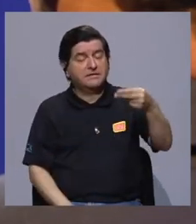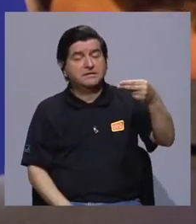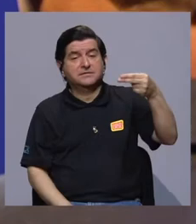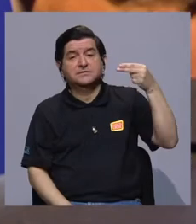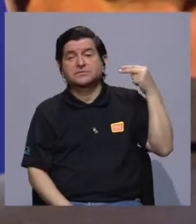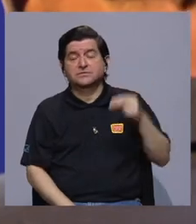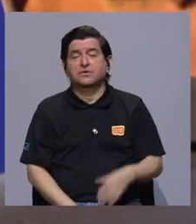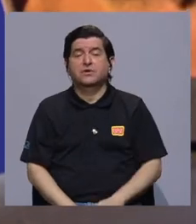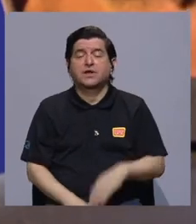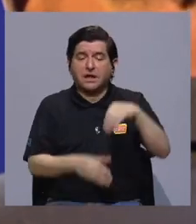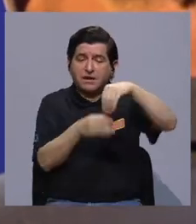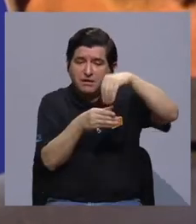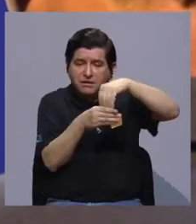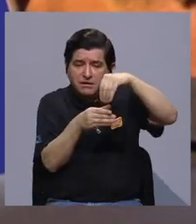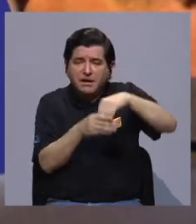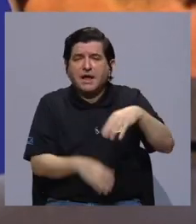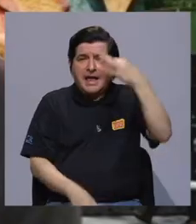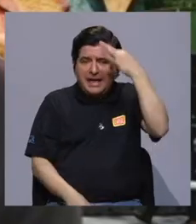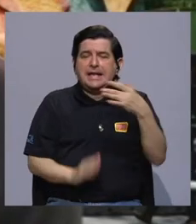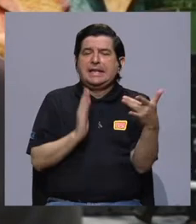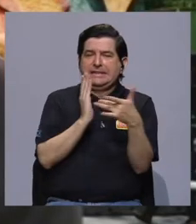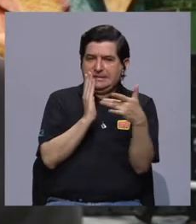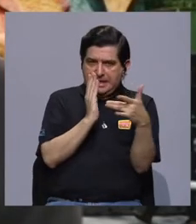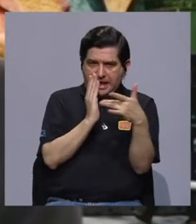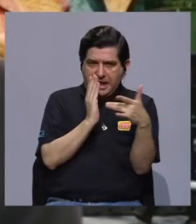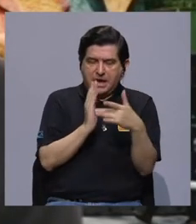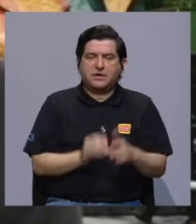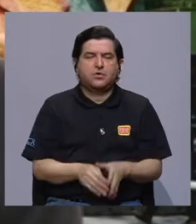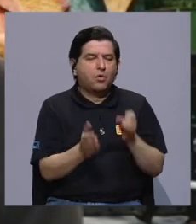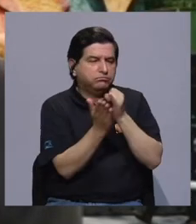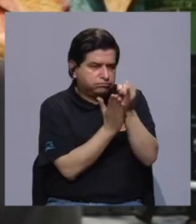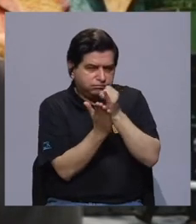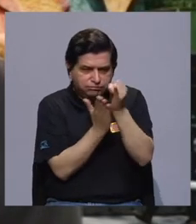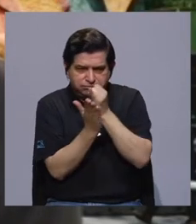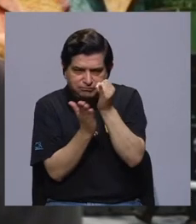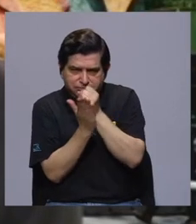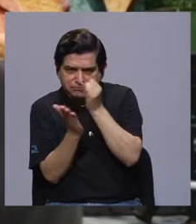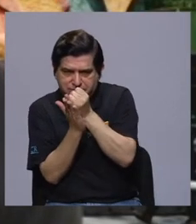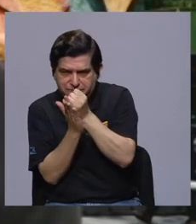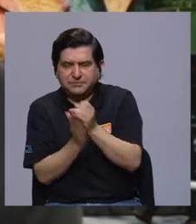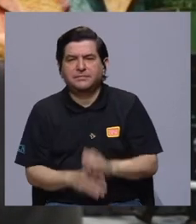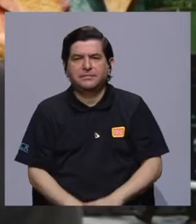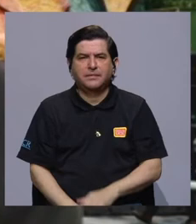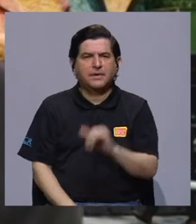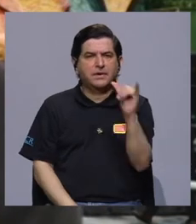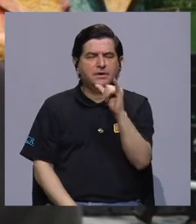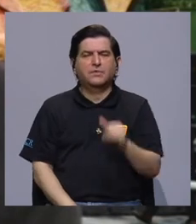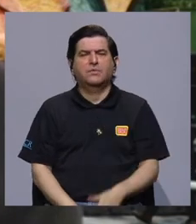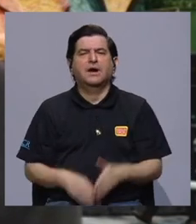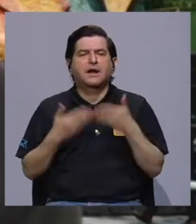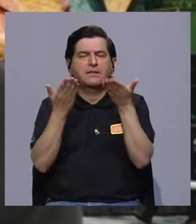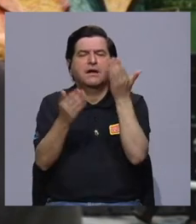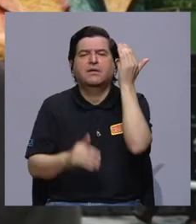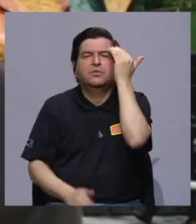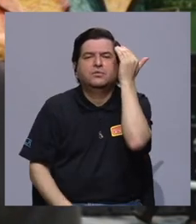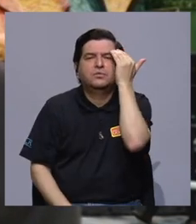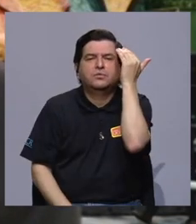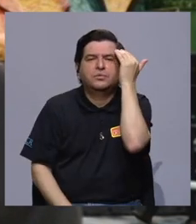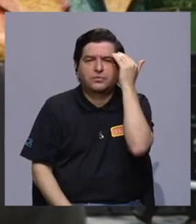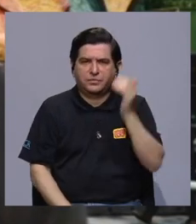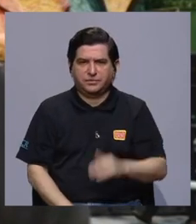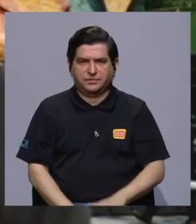históricamente le han aportado criterio técnico, le han aportado investigación, le han generado